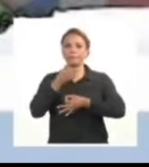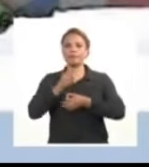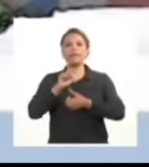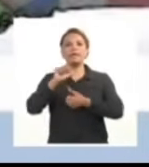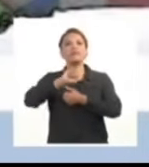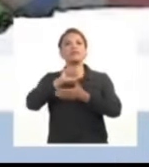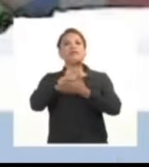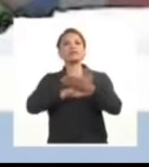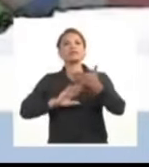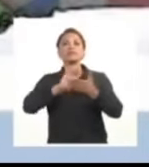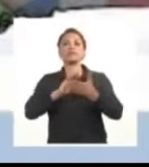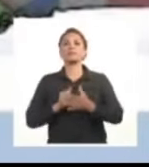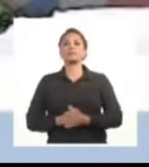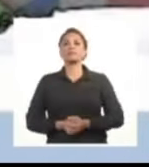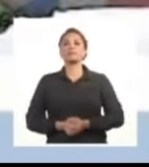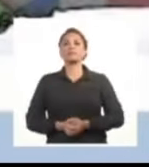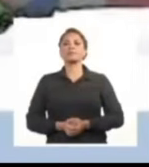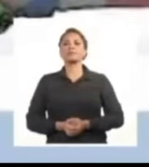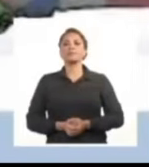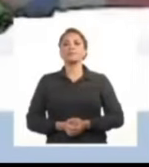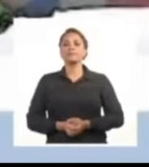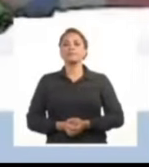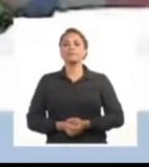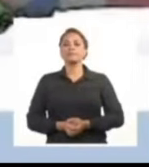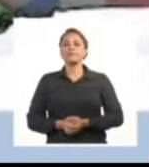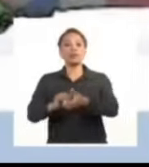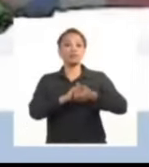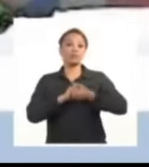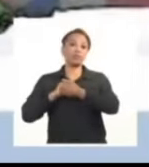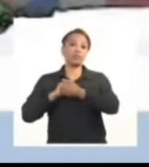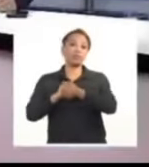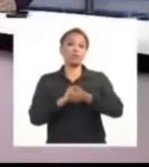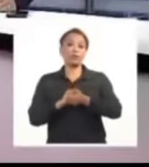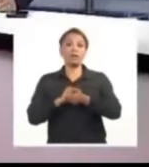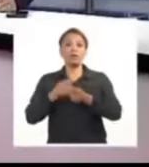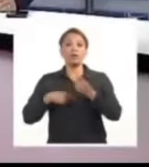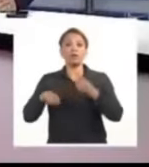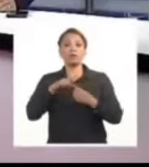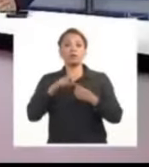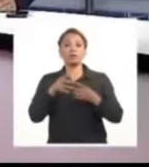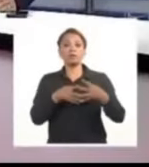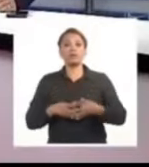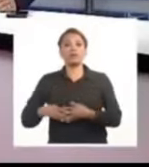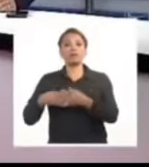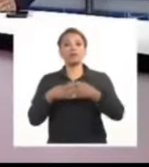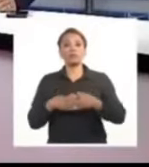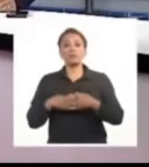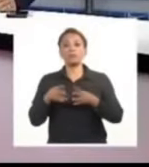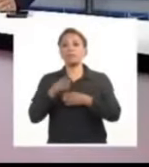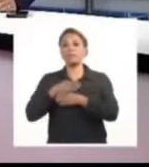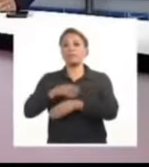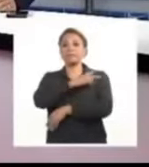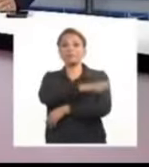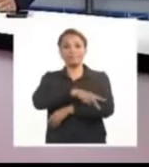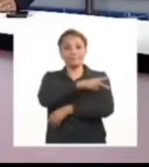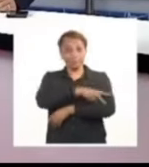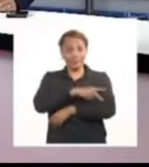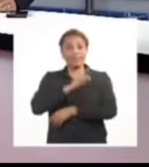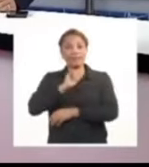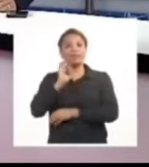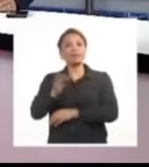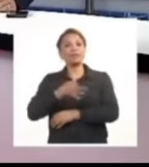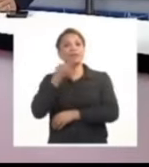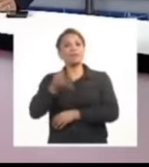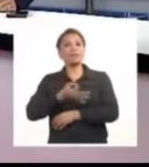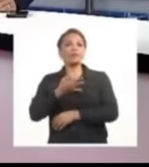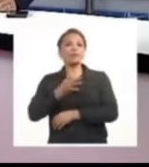esa genuina y espontánea solidaridad ante la acción discriminatoria de los Estados Unidos contra países de la región refleja el